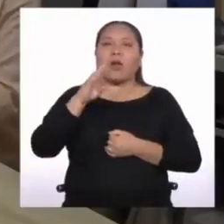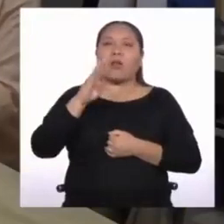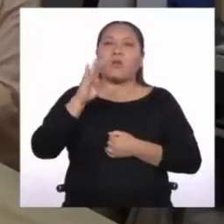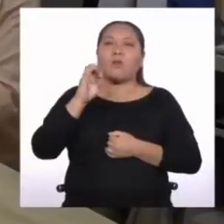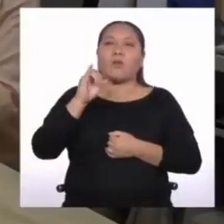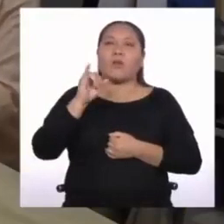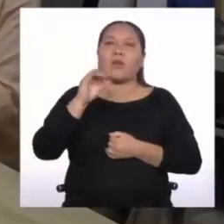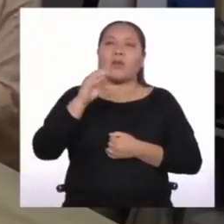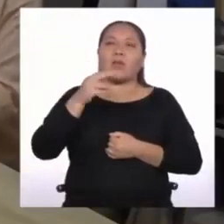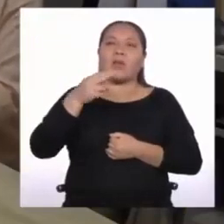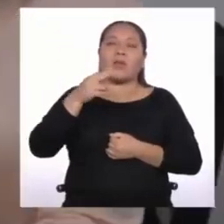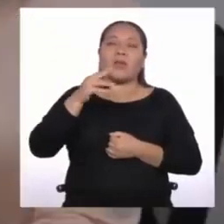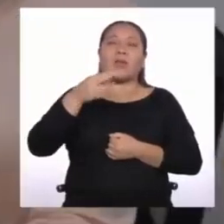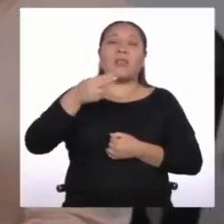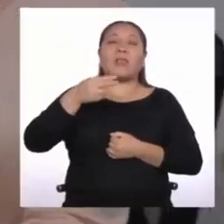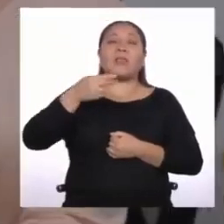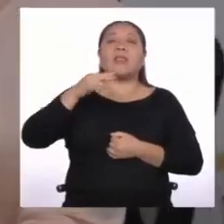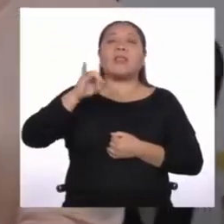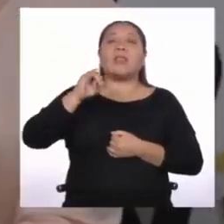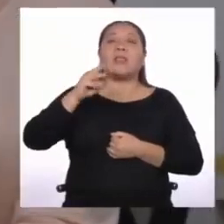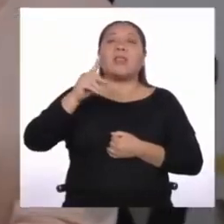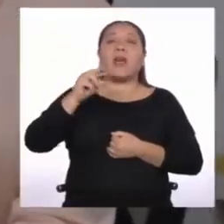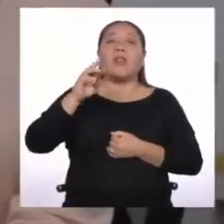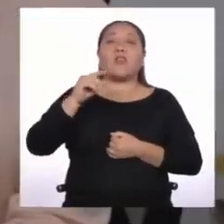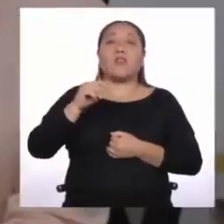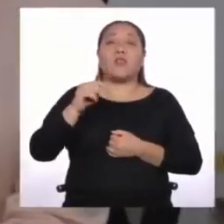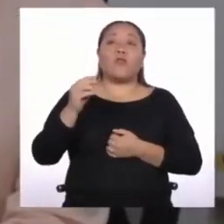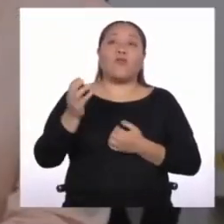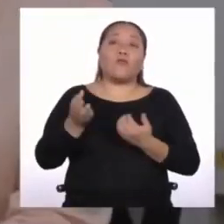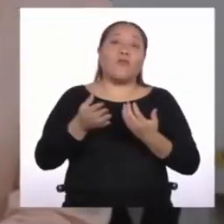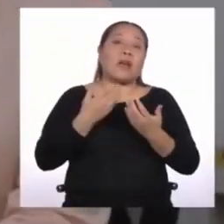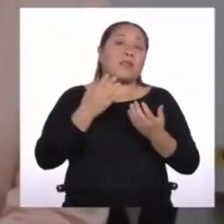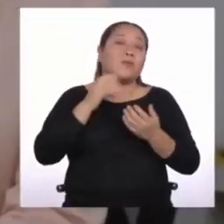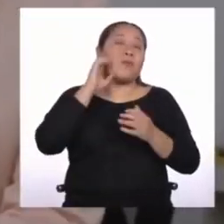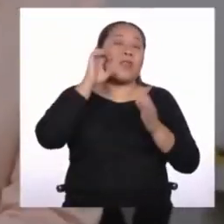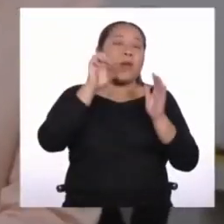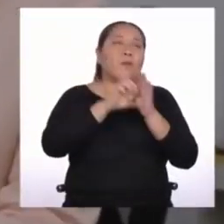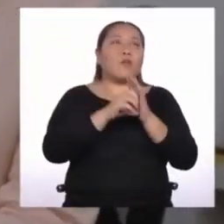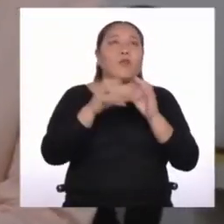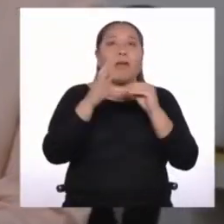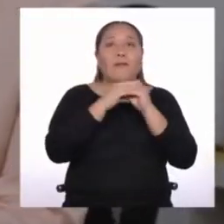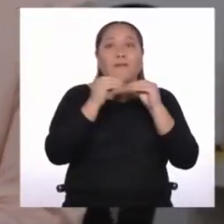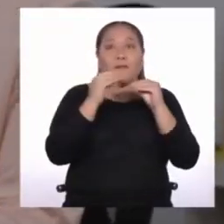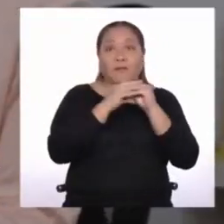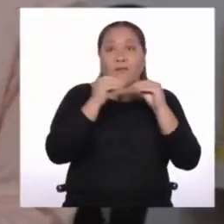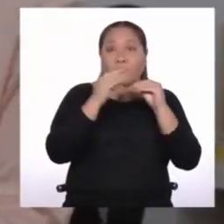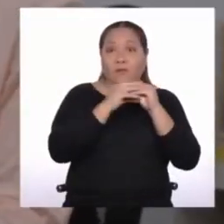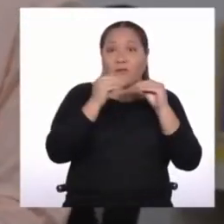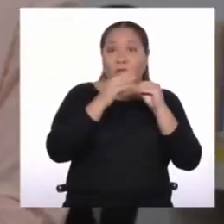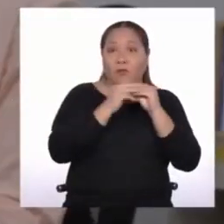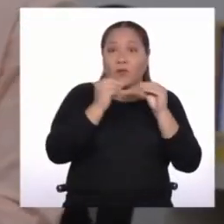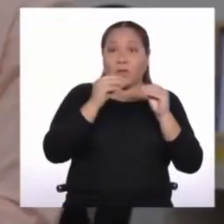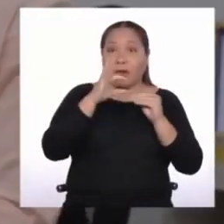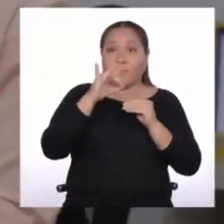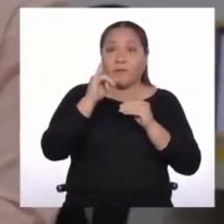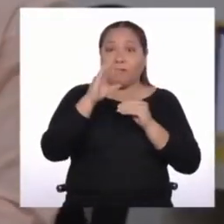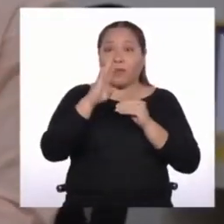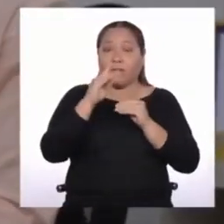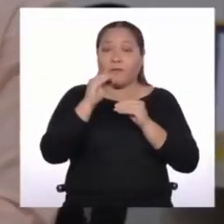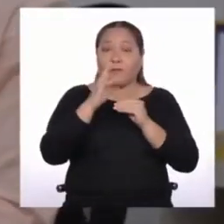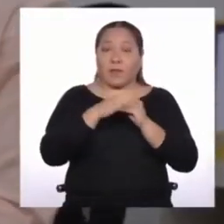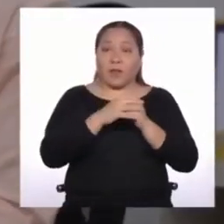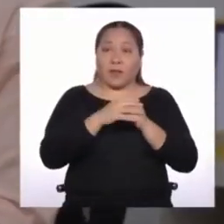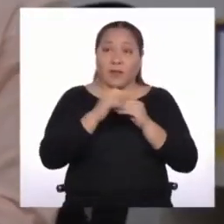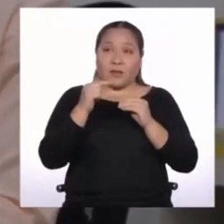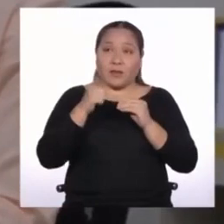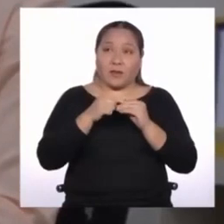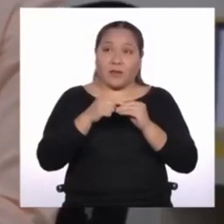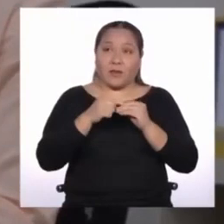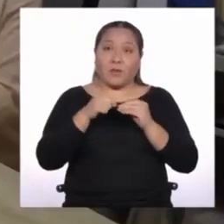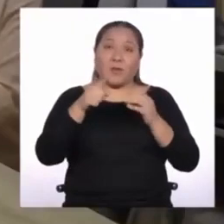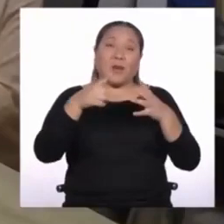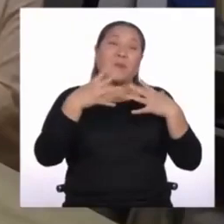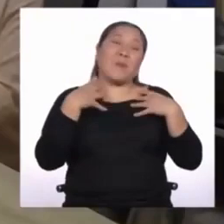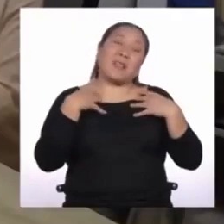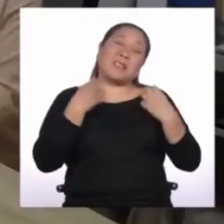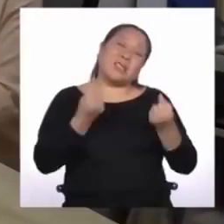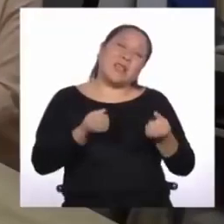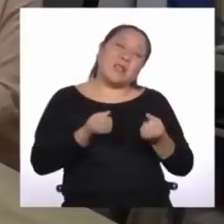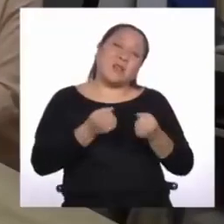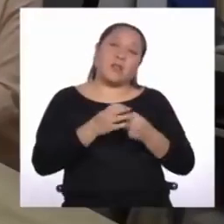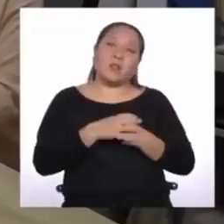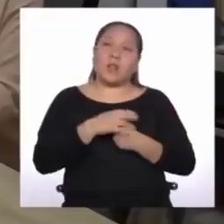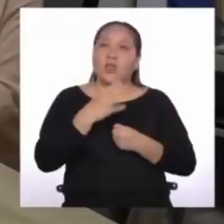complejo. Simple, por ejemplo, una fruta. Claro, porque tiene fibra, ¿no es cierto? Es mejor consumir algo que tenga... Porque es más saludable.